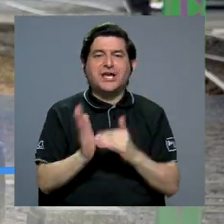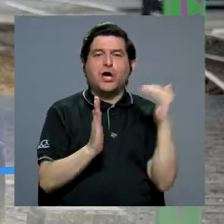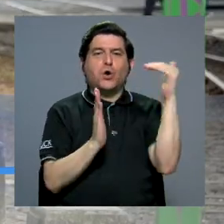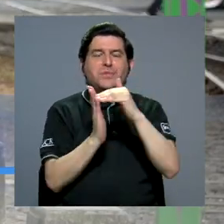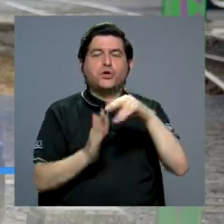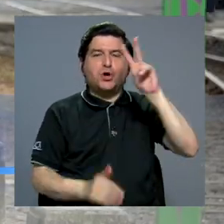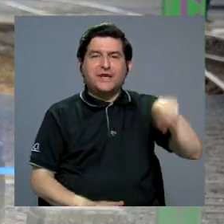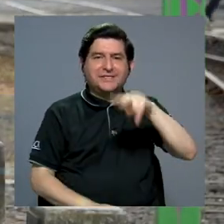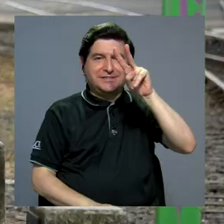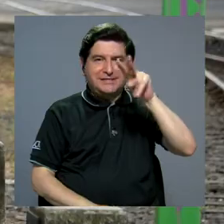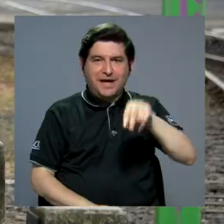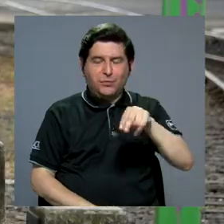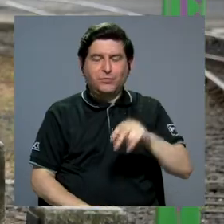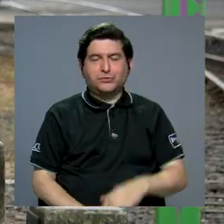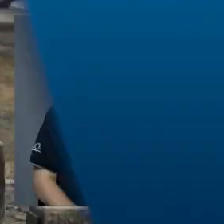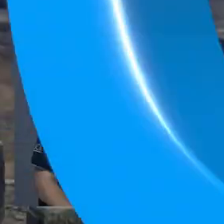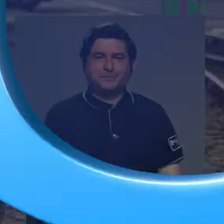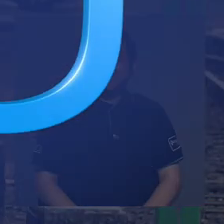millones de euros.